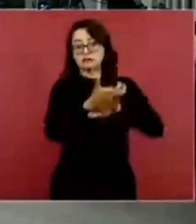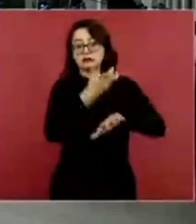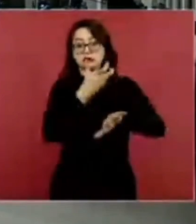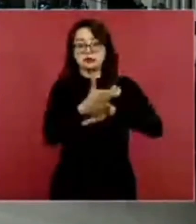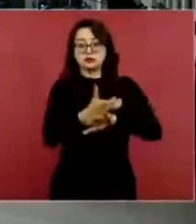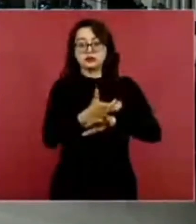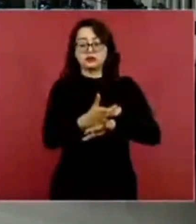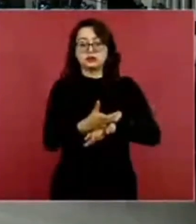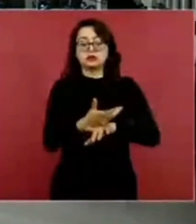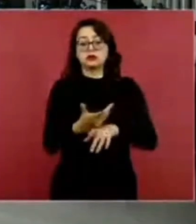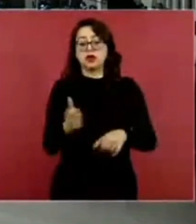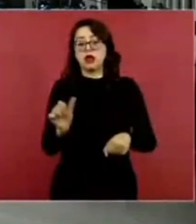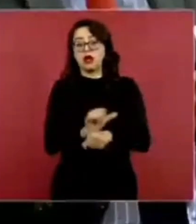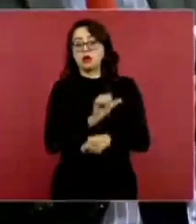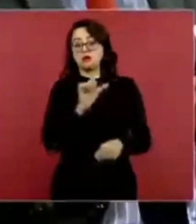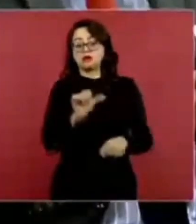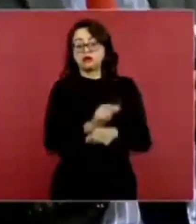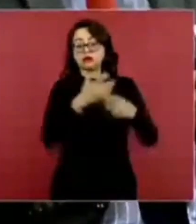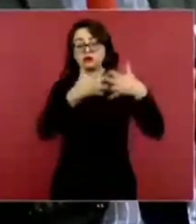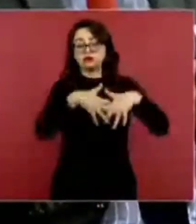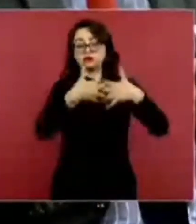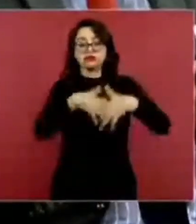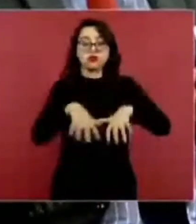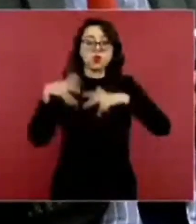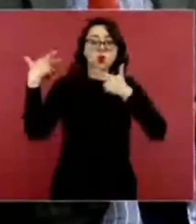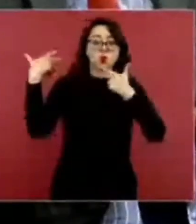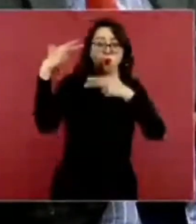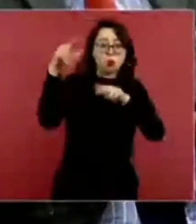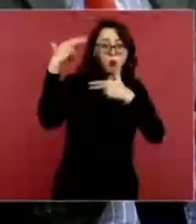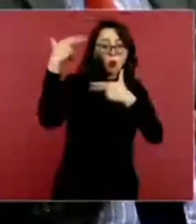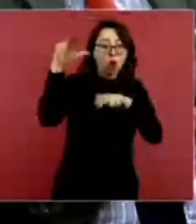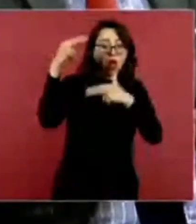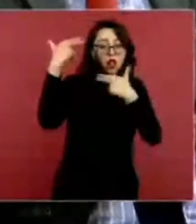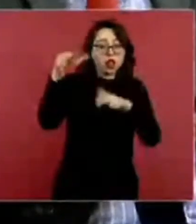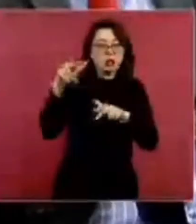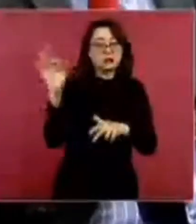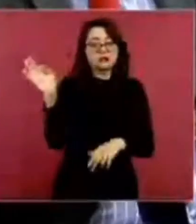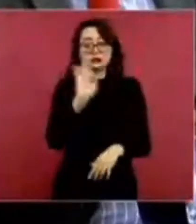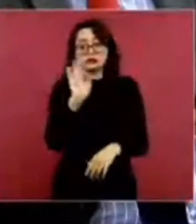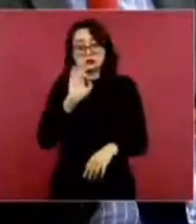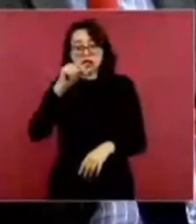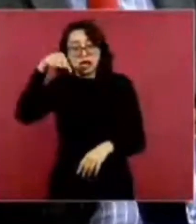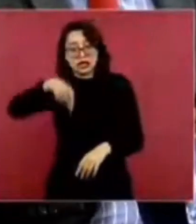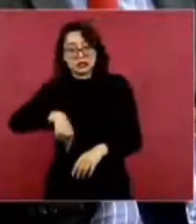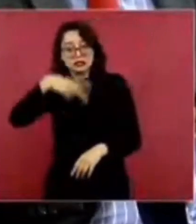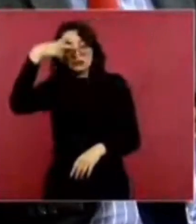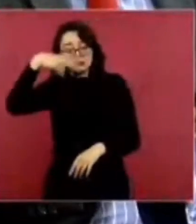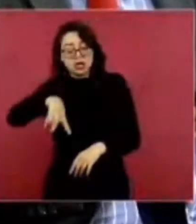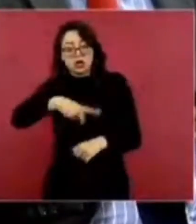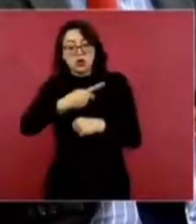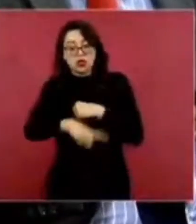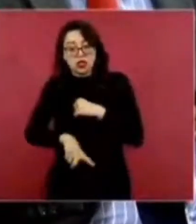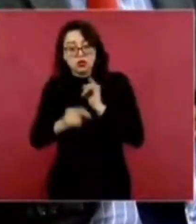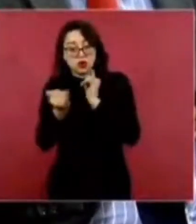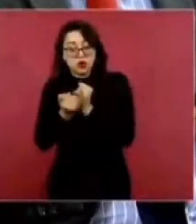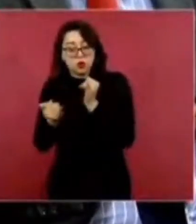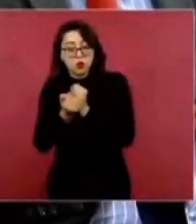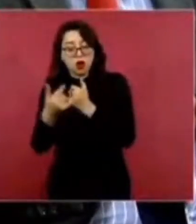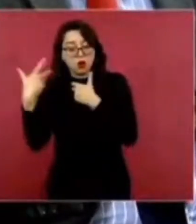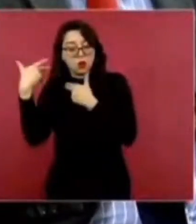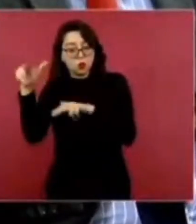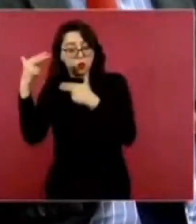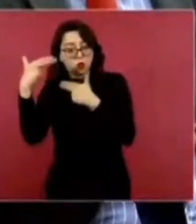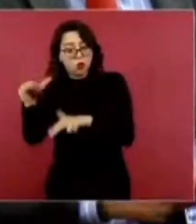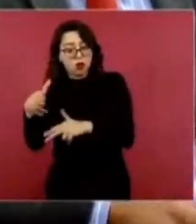por parte de estas automotrices, si ya ha afectado en estas automotrices en México. Parece que la Cana